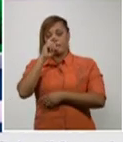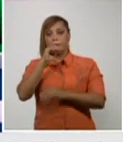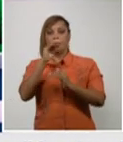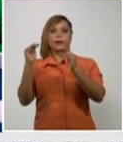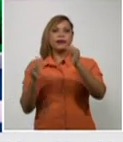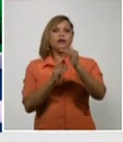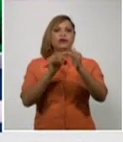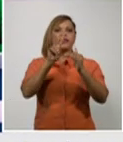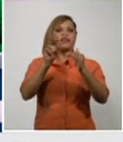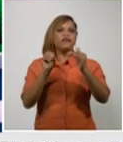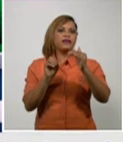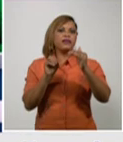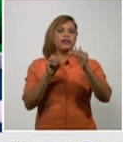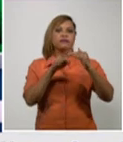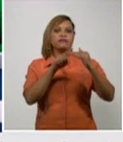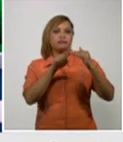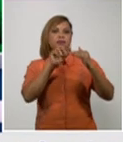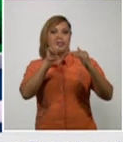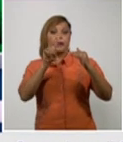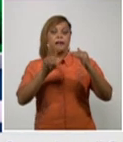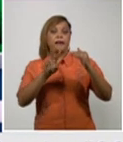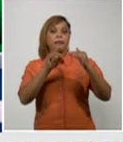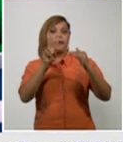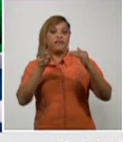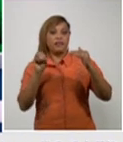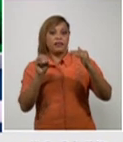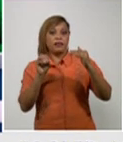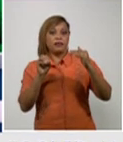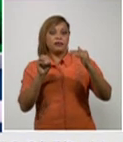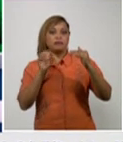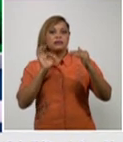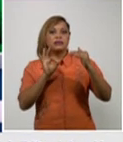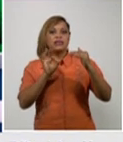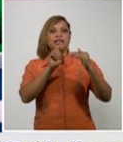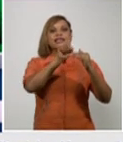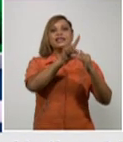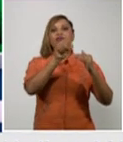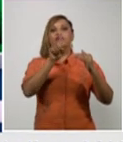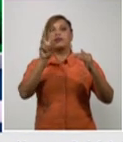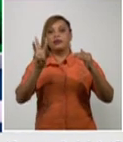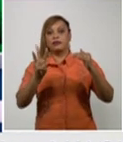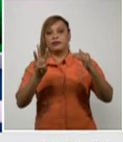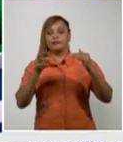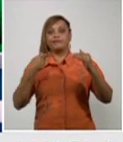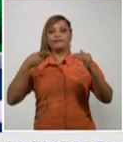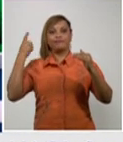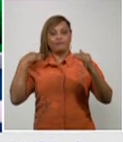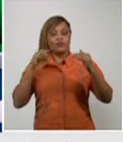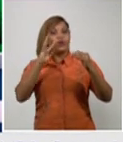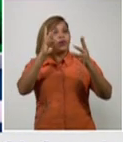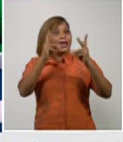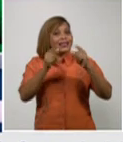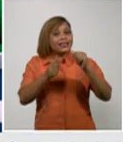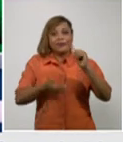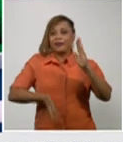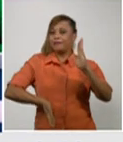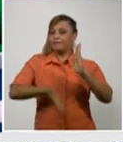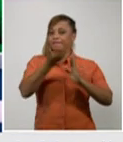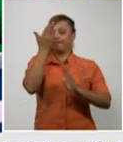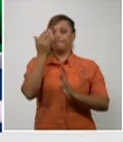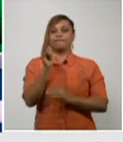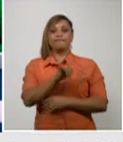encabezamos el análisis 113 es ayer cifra todavía muy elevada